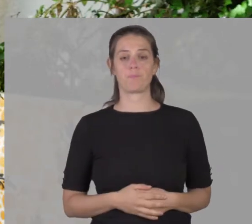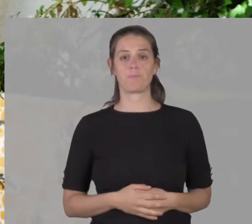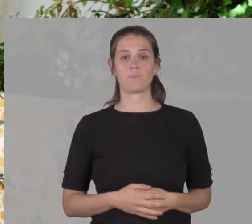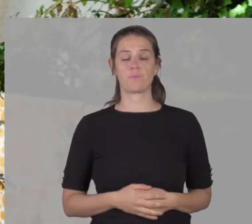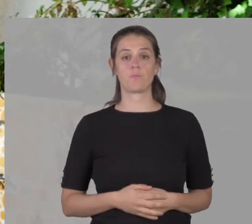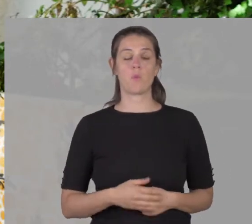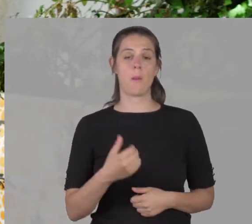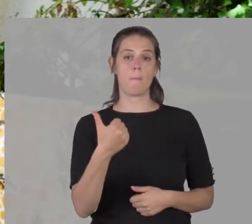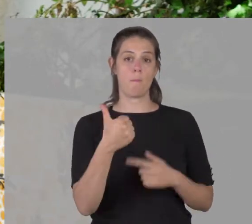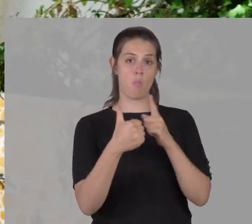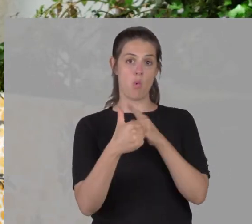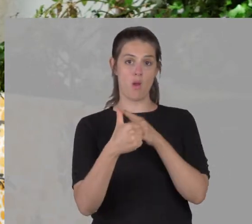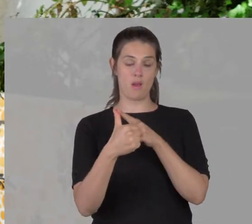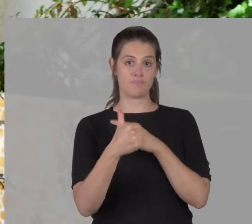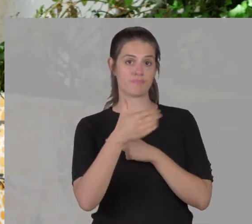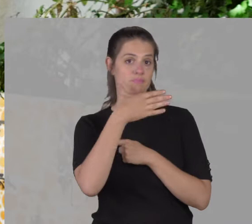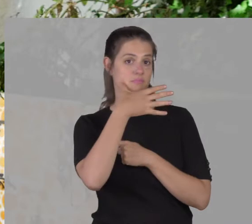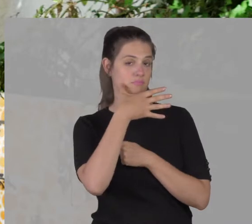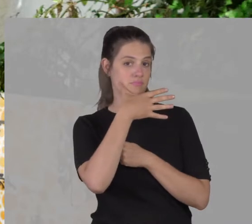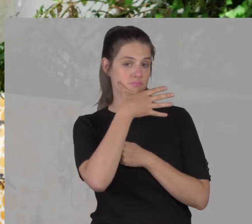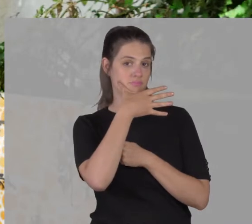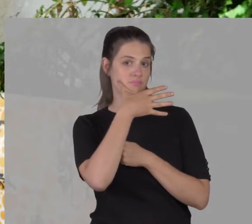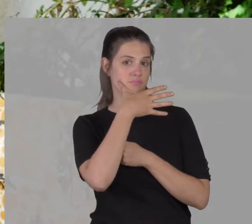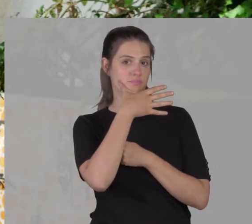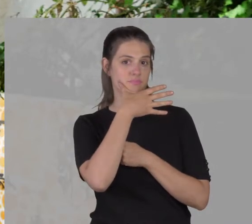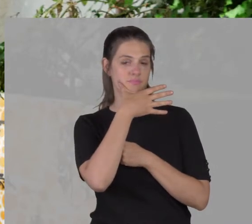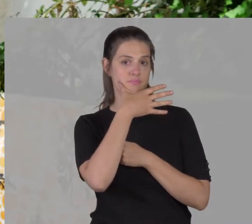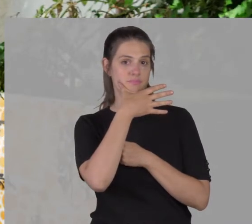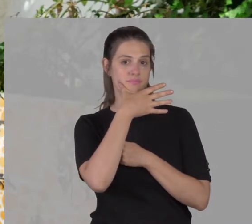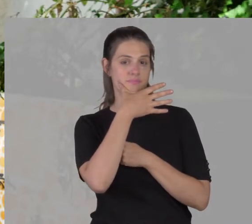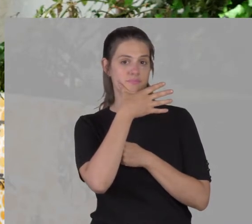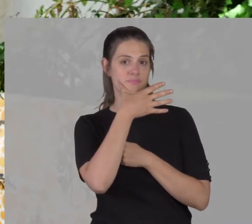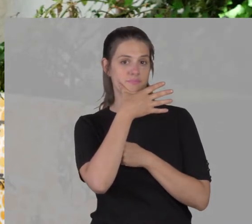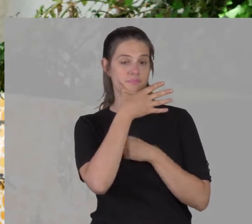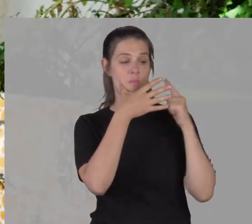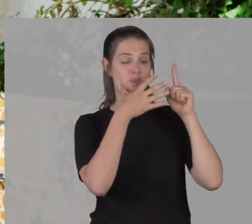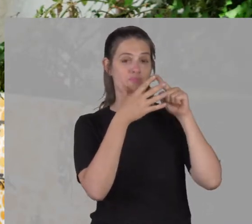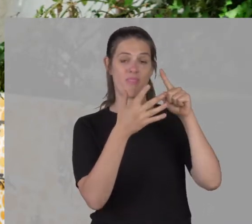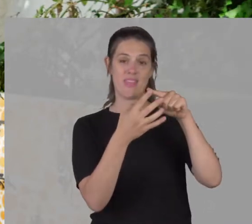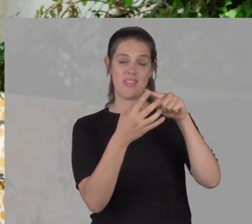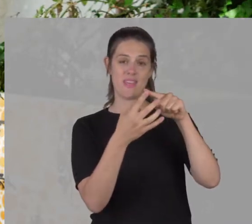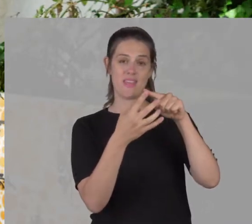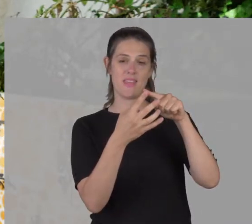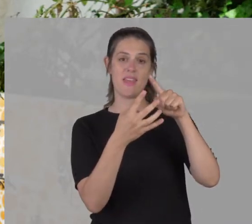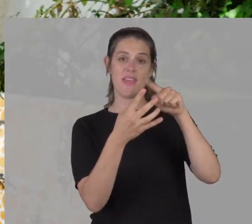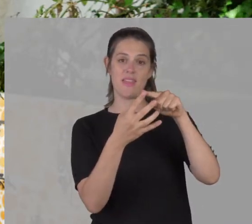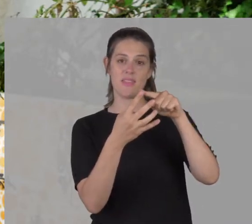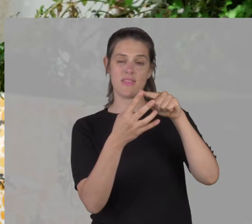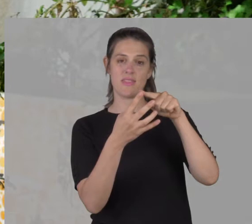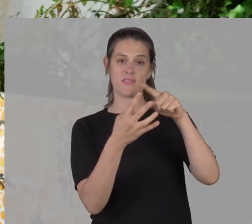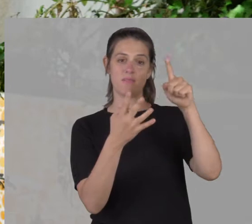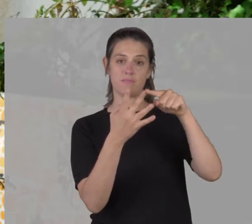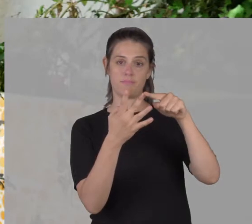el dedo pulgar en un costado del mentón y los dedos índice